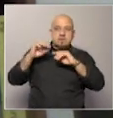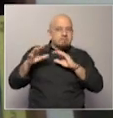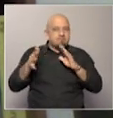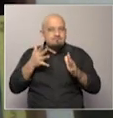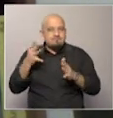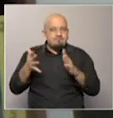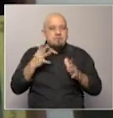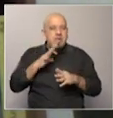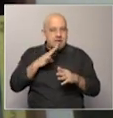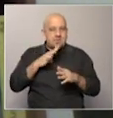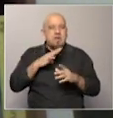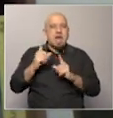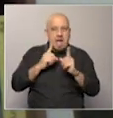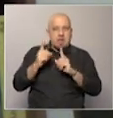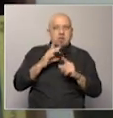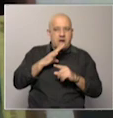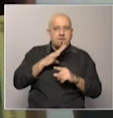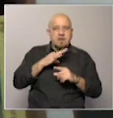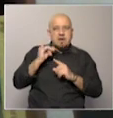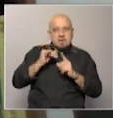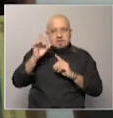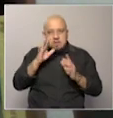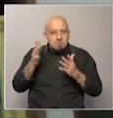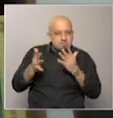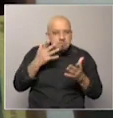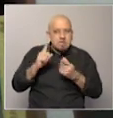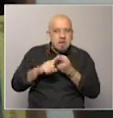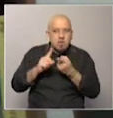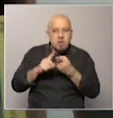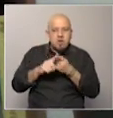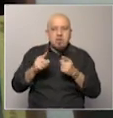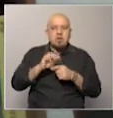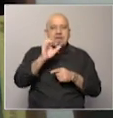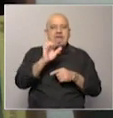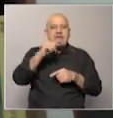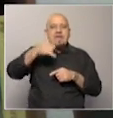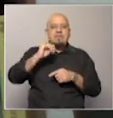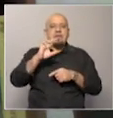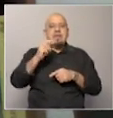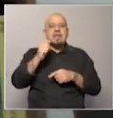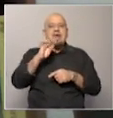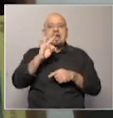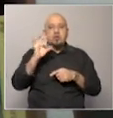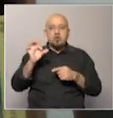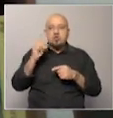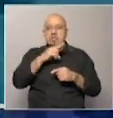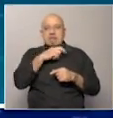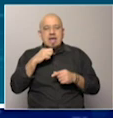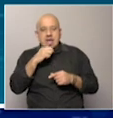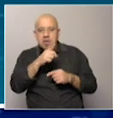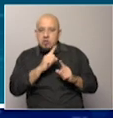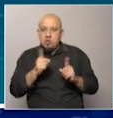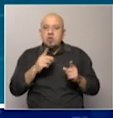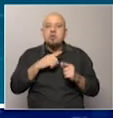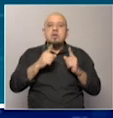estaba cocinando entre bambalinas, algo se estaba pergeñando no solo entre Emiratos Árabes Unidos e Israel, sino que también yo me animo a